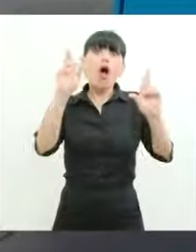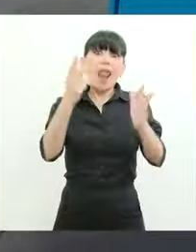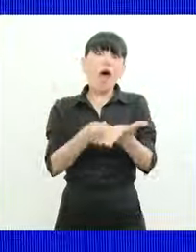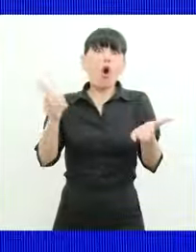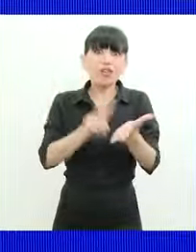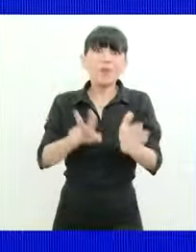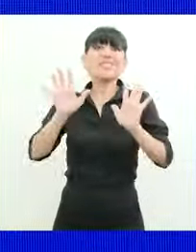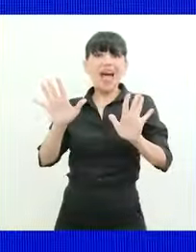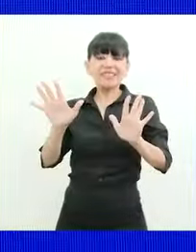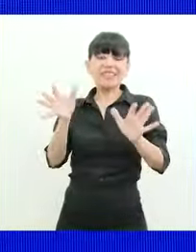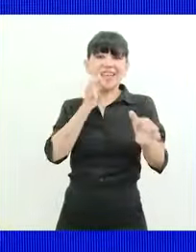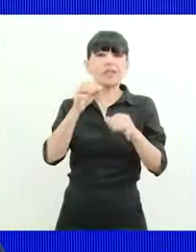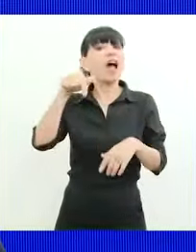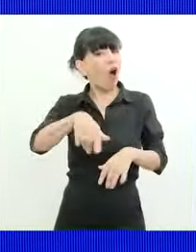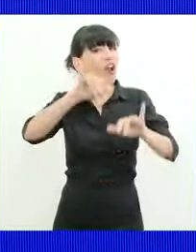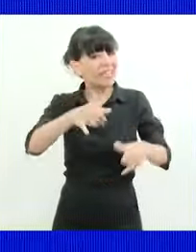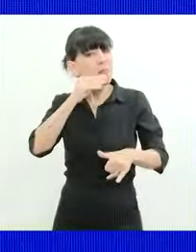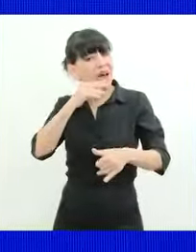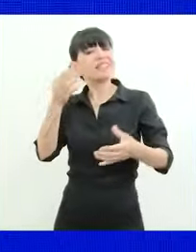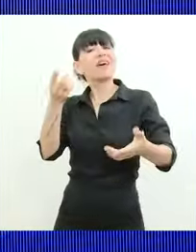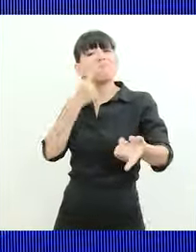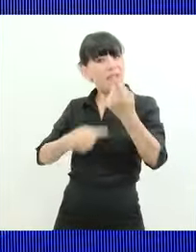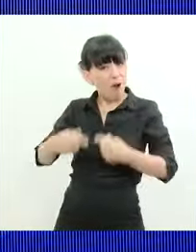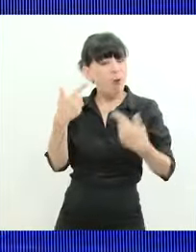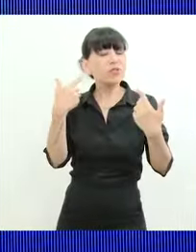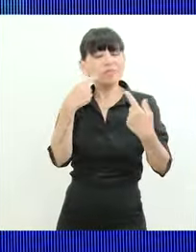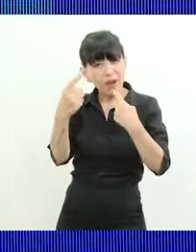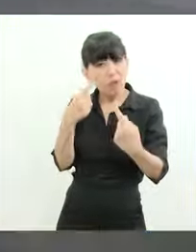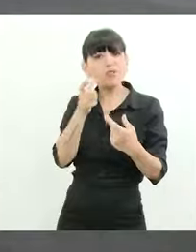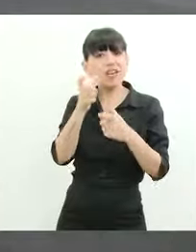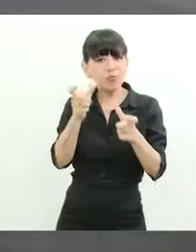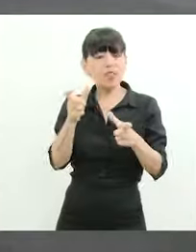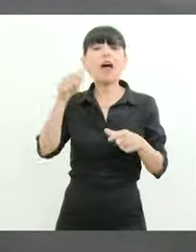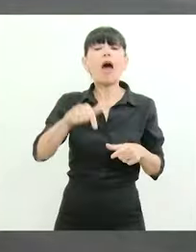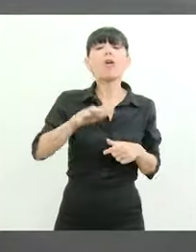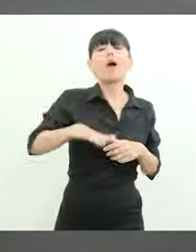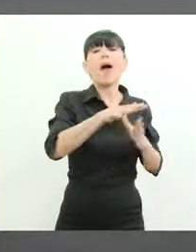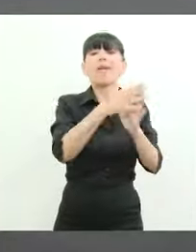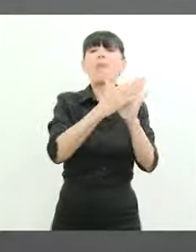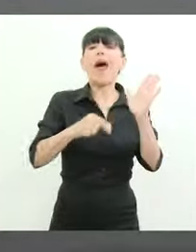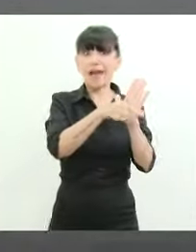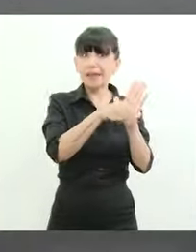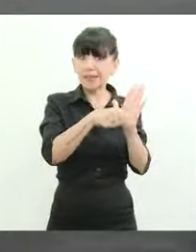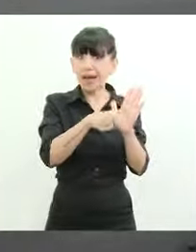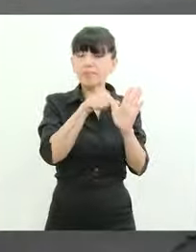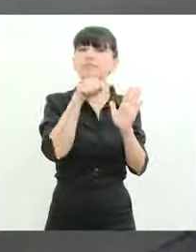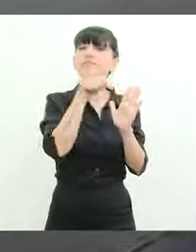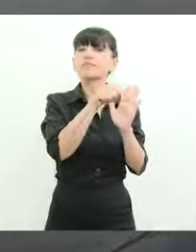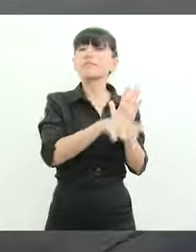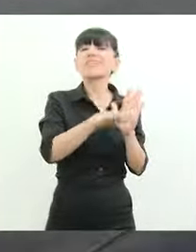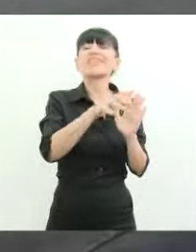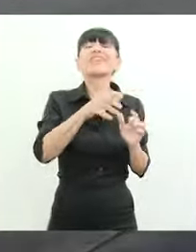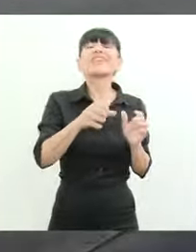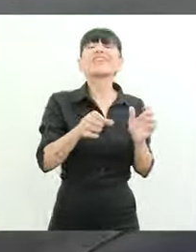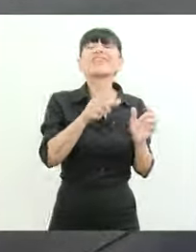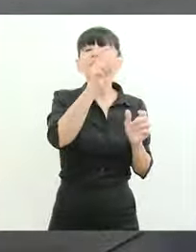Ahora sí puede contestar las preguntas. Nos vamos con Bahía Blanca, la tierra de Ginobili.